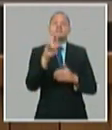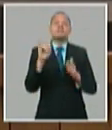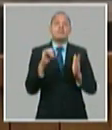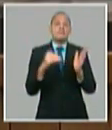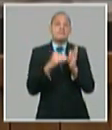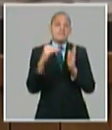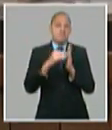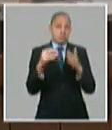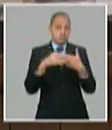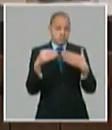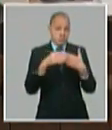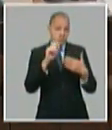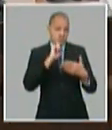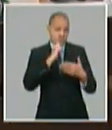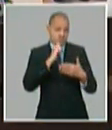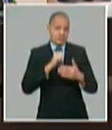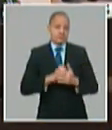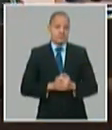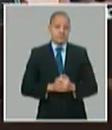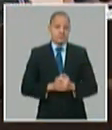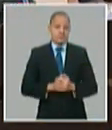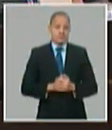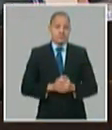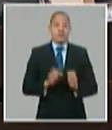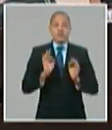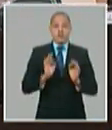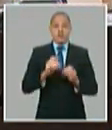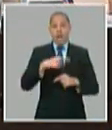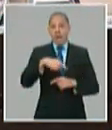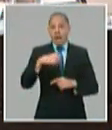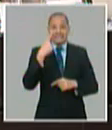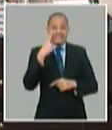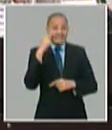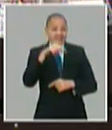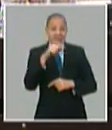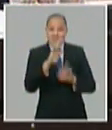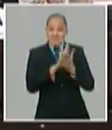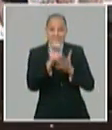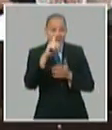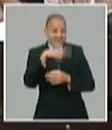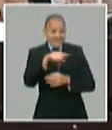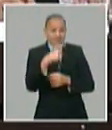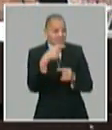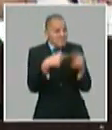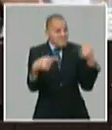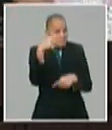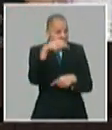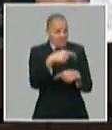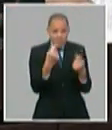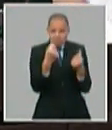esto ratifica la importancia estratégica de la zona para el desarrollo del país